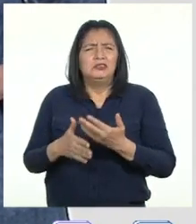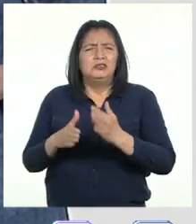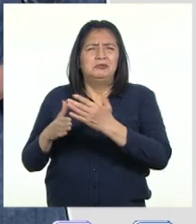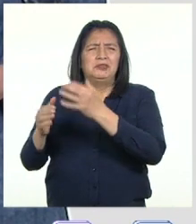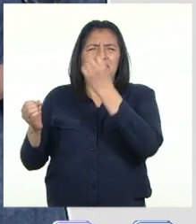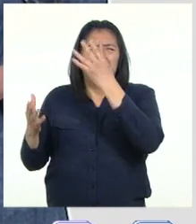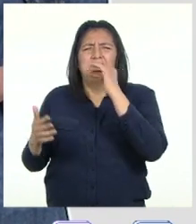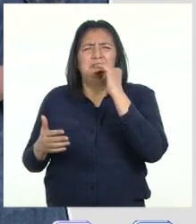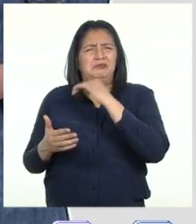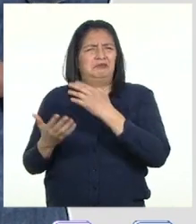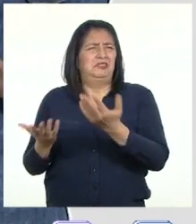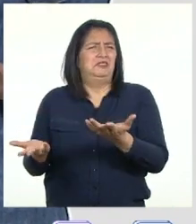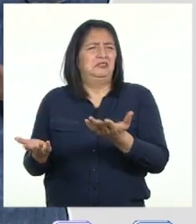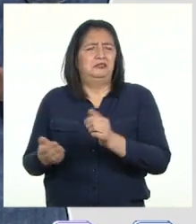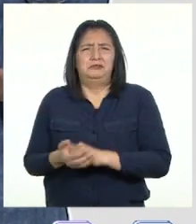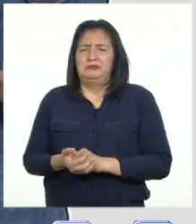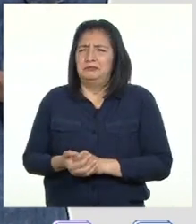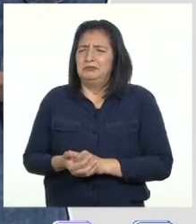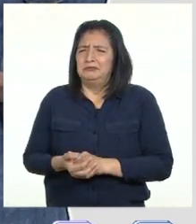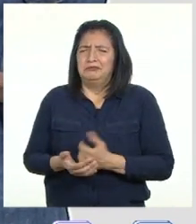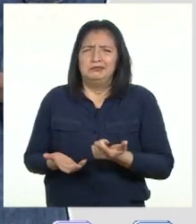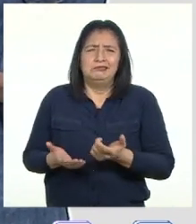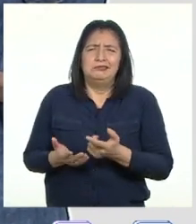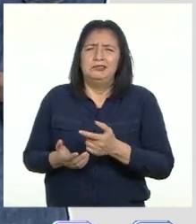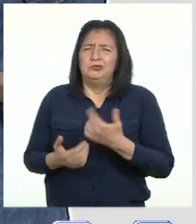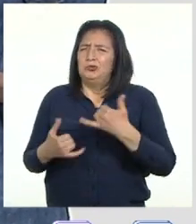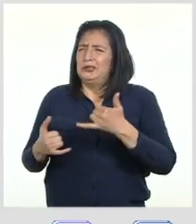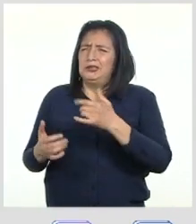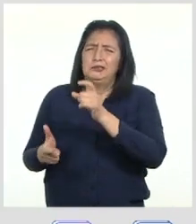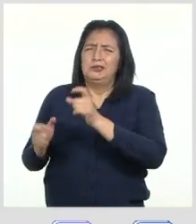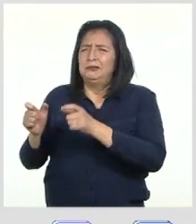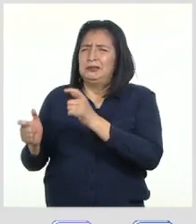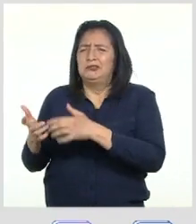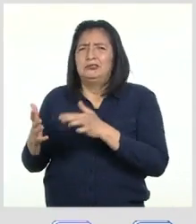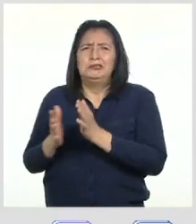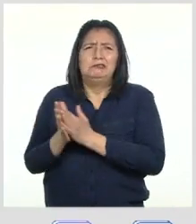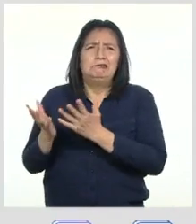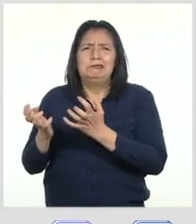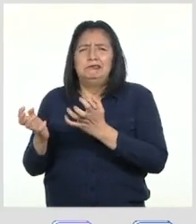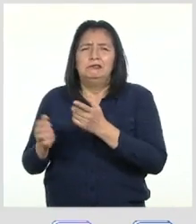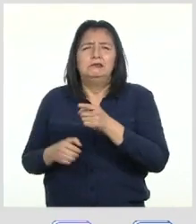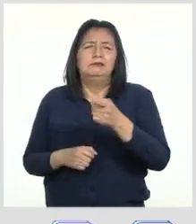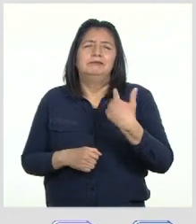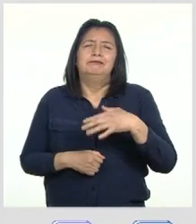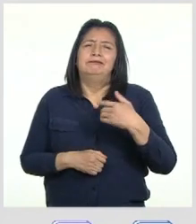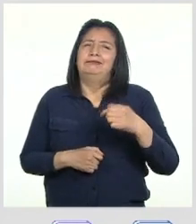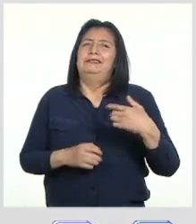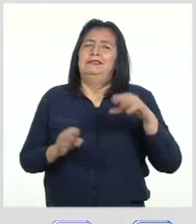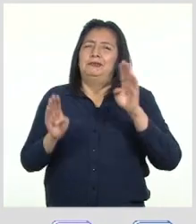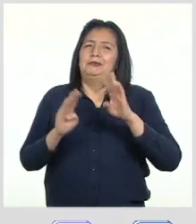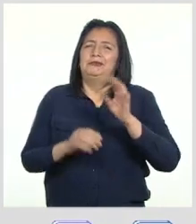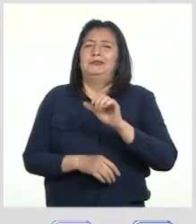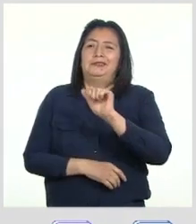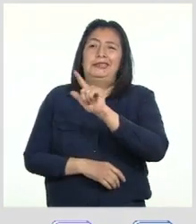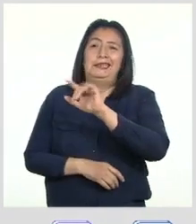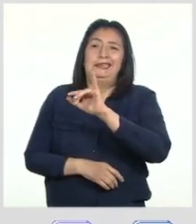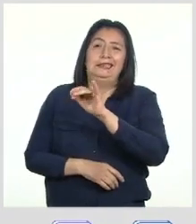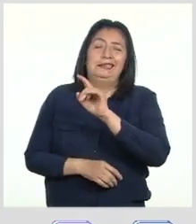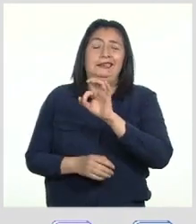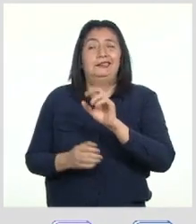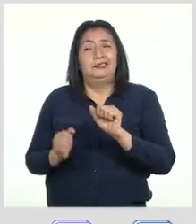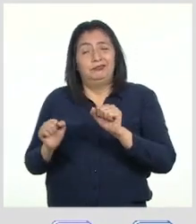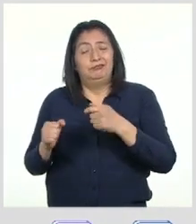información falsa? Juegan con las expectativas de las personas Entiendo tu preocupación, querida Alejandra Yo también